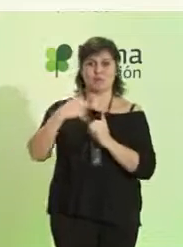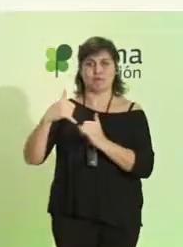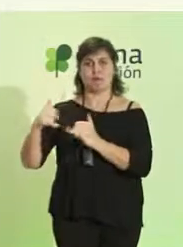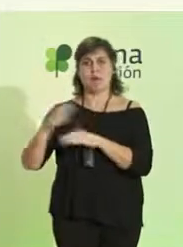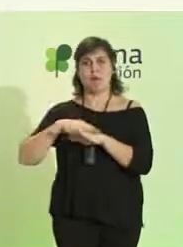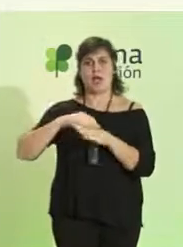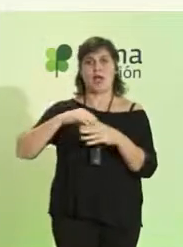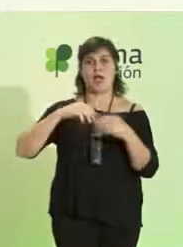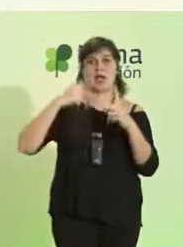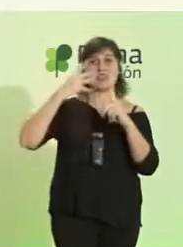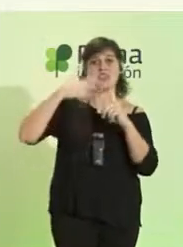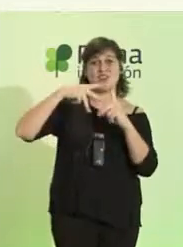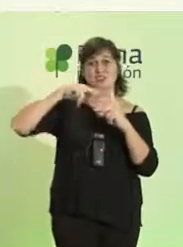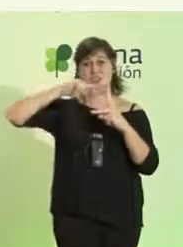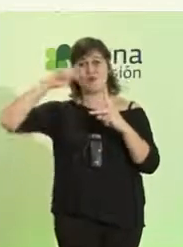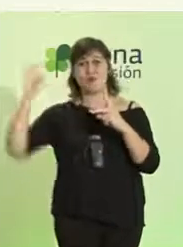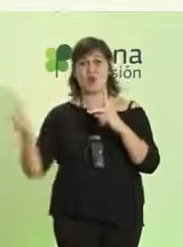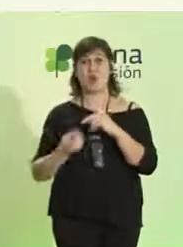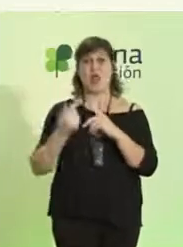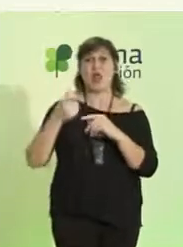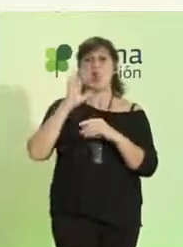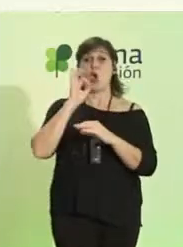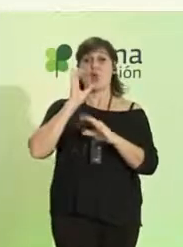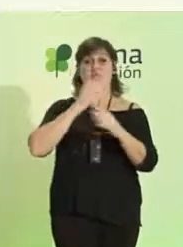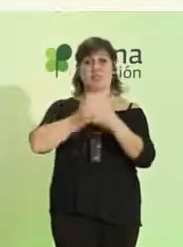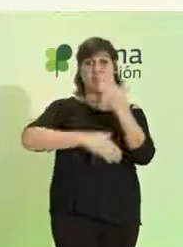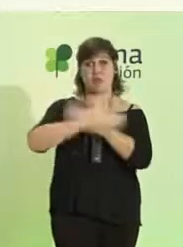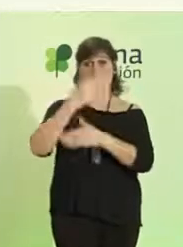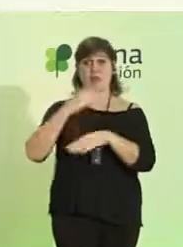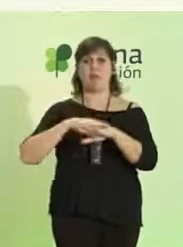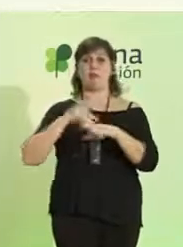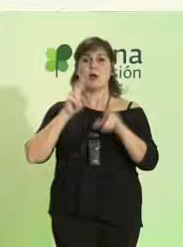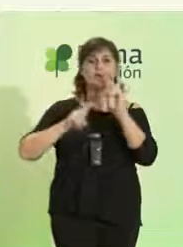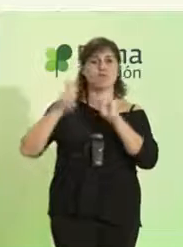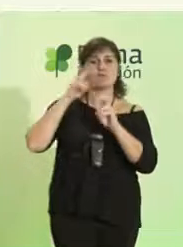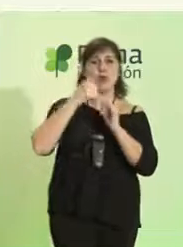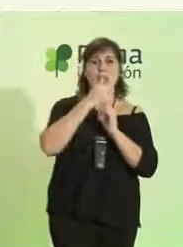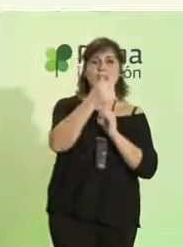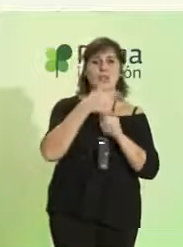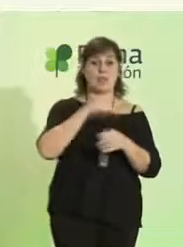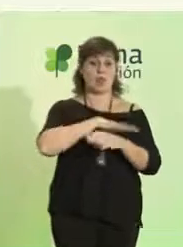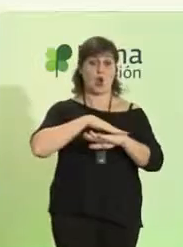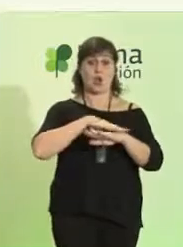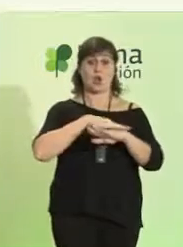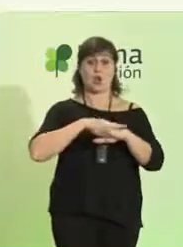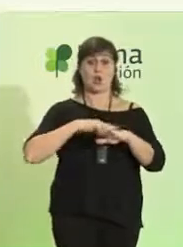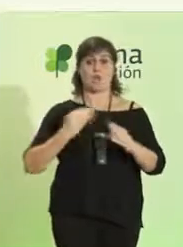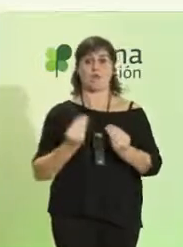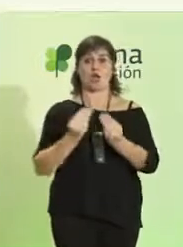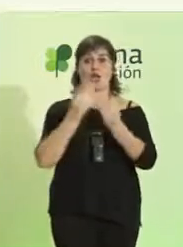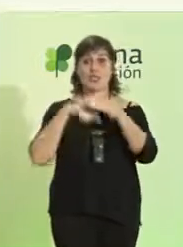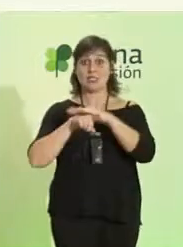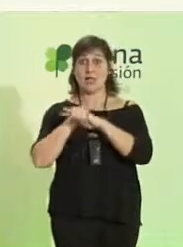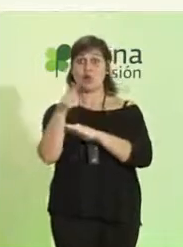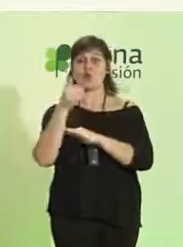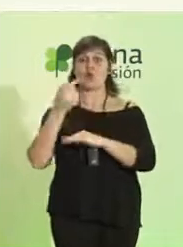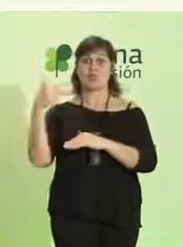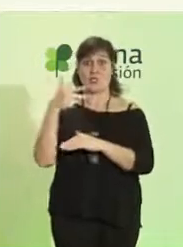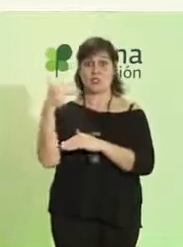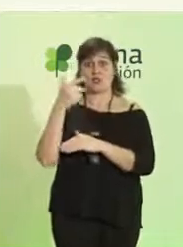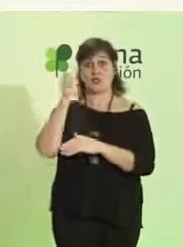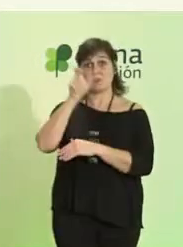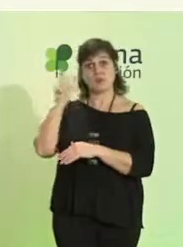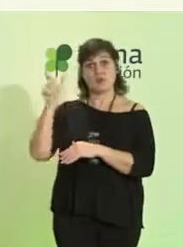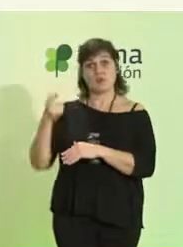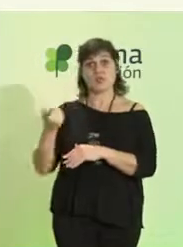diversidad funcional o discapacidad a la hora de buscar líneas de acciones de gobierno concreta que mejoren el desarrollo de los derechos